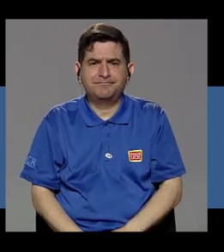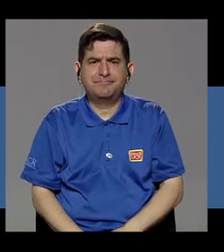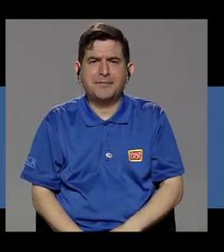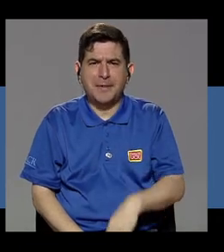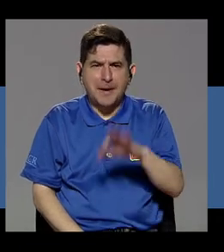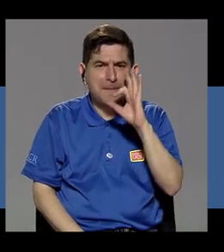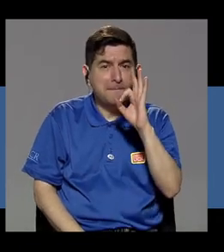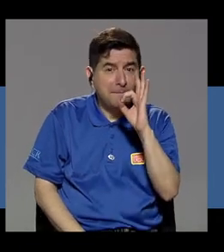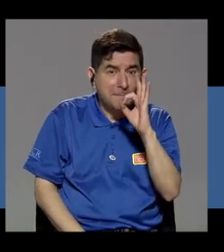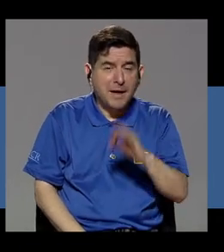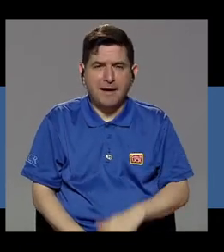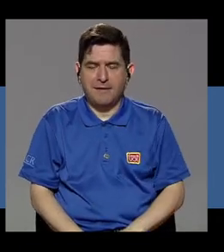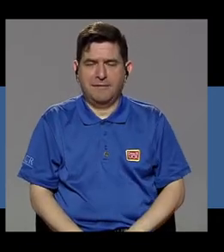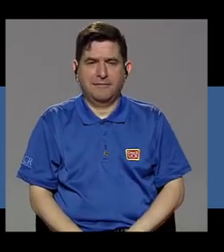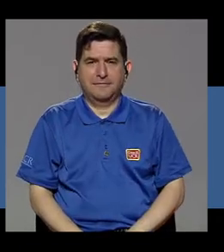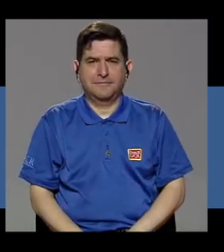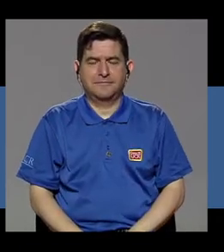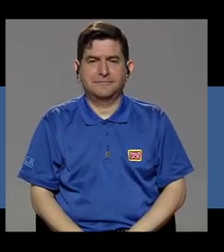fino.